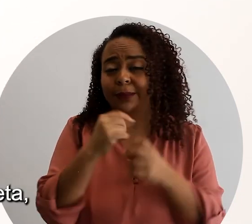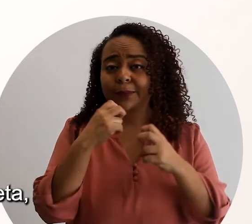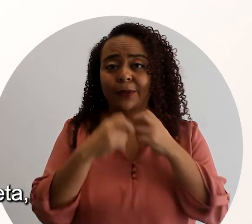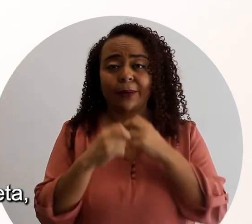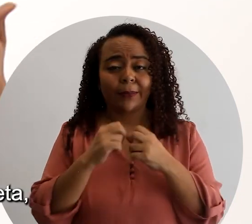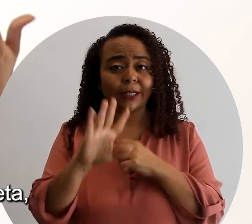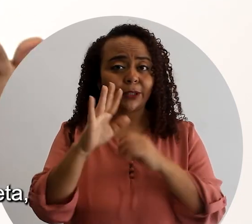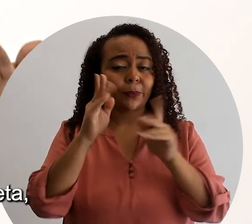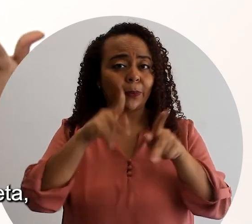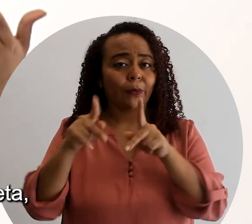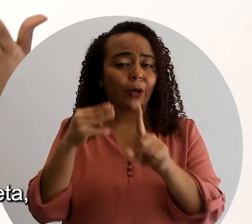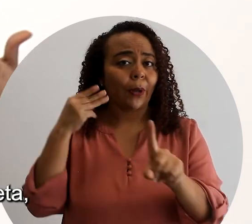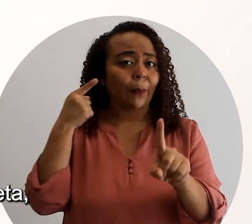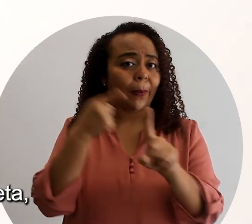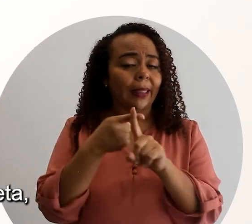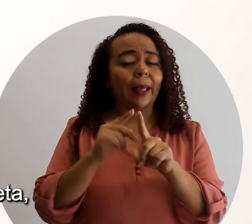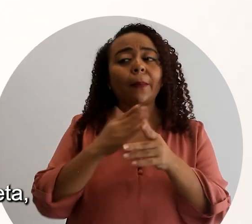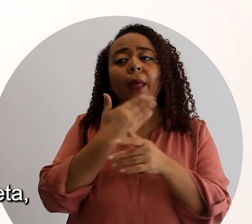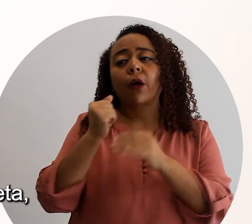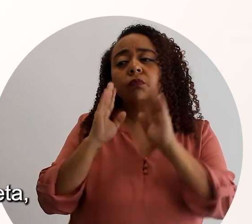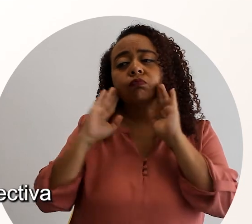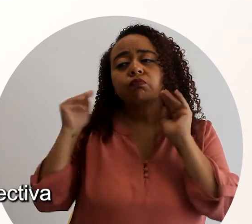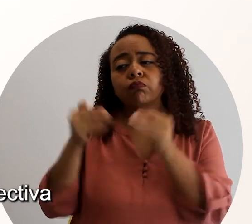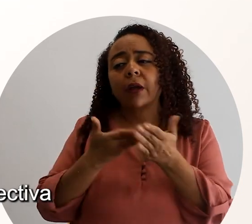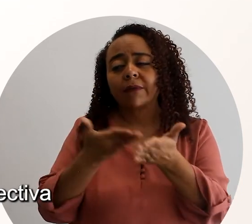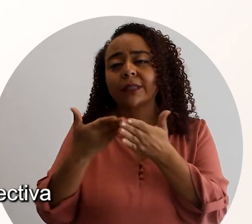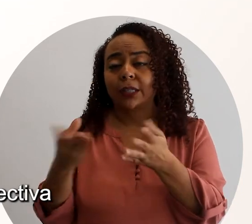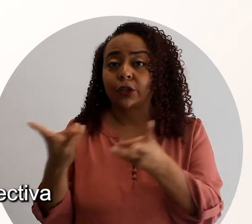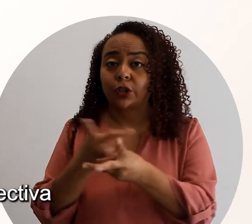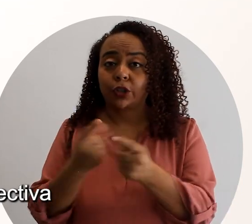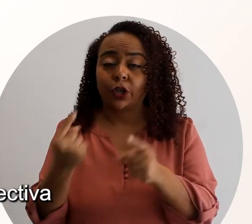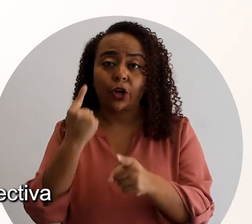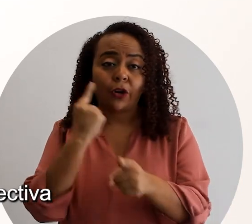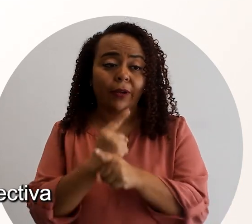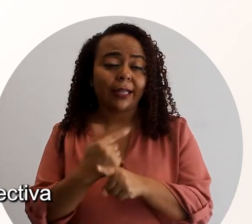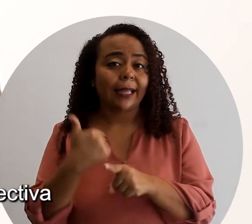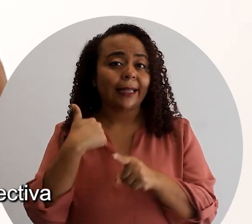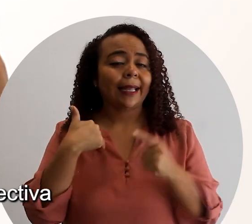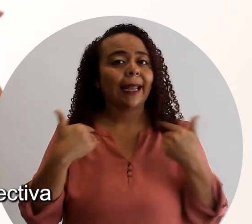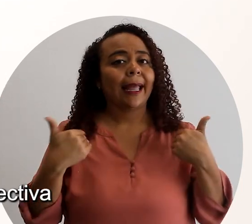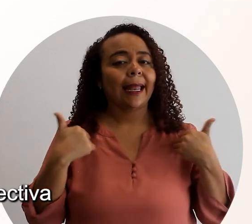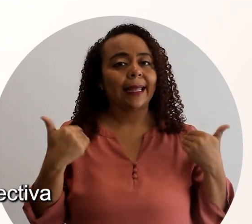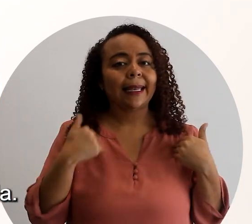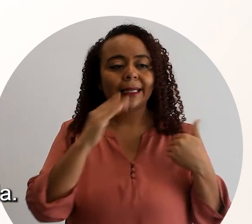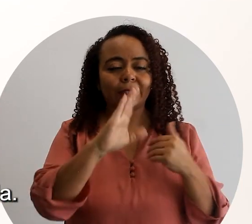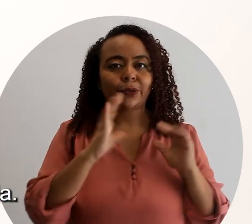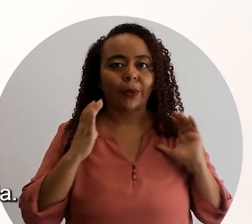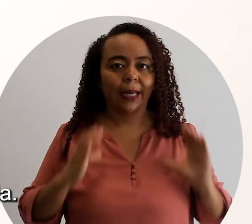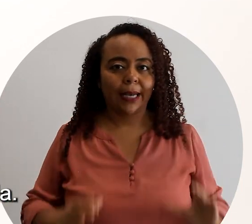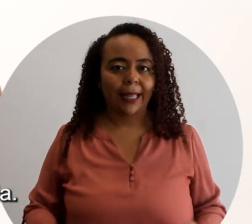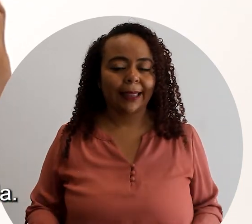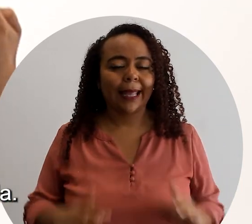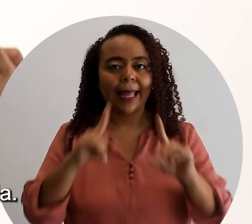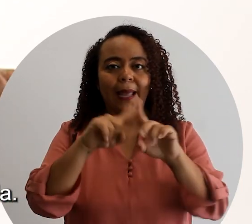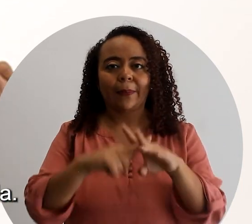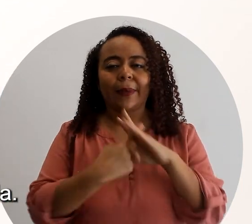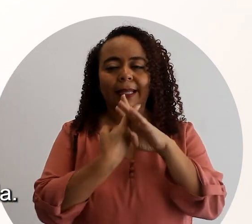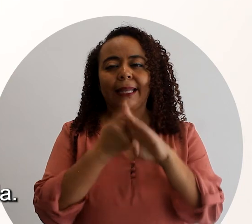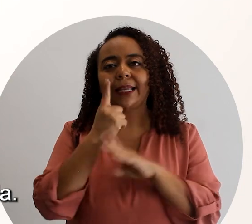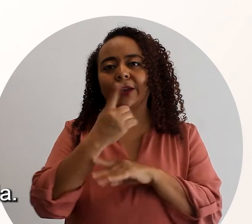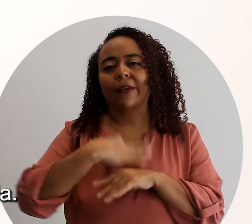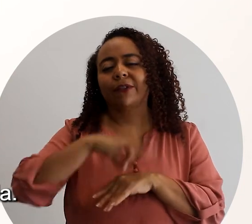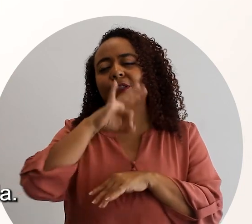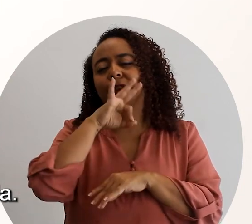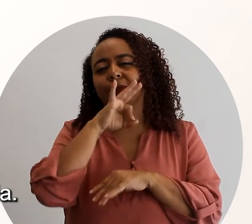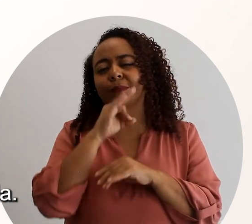traten de resolver todos los dolores y problemas de su público médico. Mejor céntrese en ofrecer una solución efectiva que genere alegrías